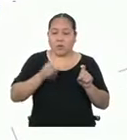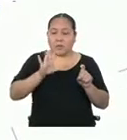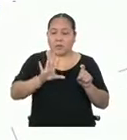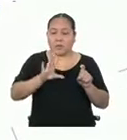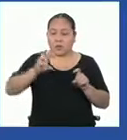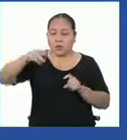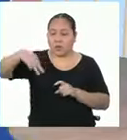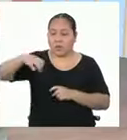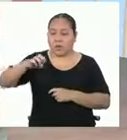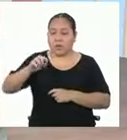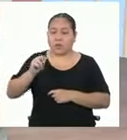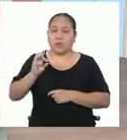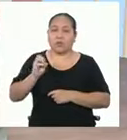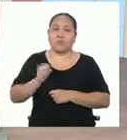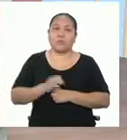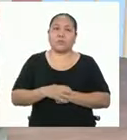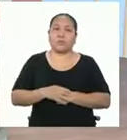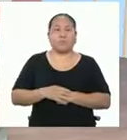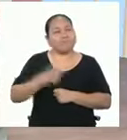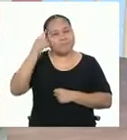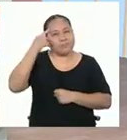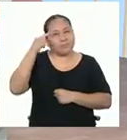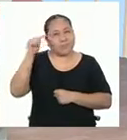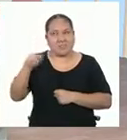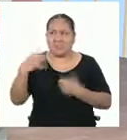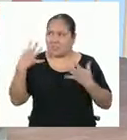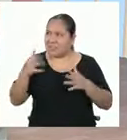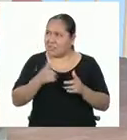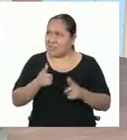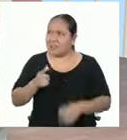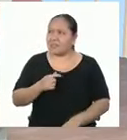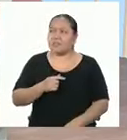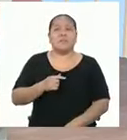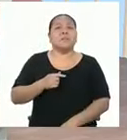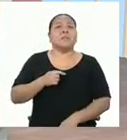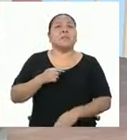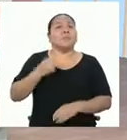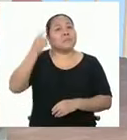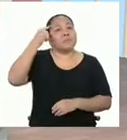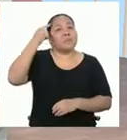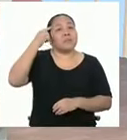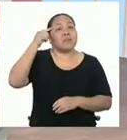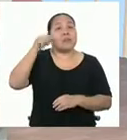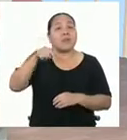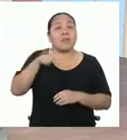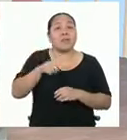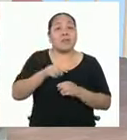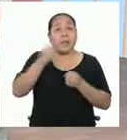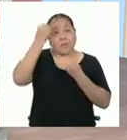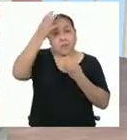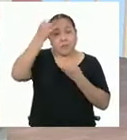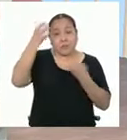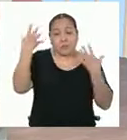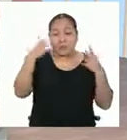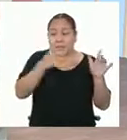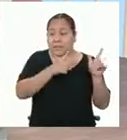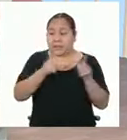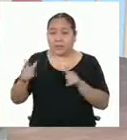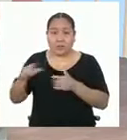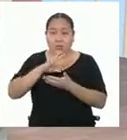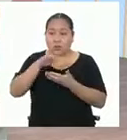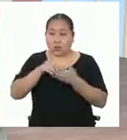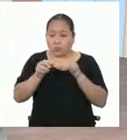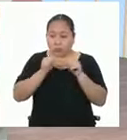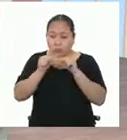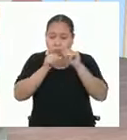cinco metros. Y creo que eso sería, ¿no? Me parece que con ese dato ya tenemos todas las medidas.